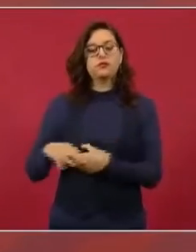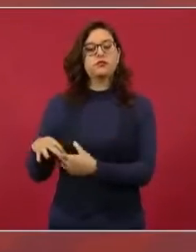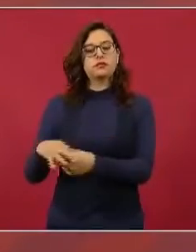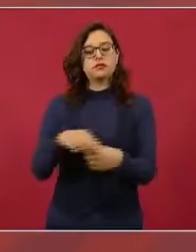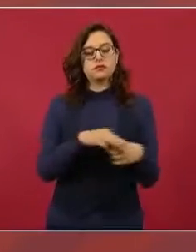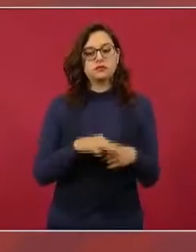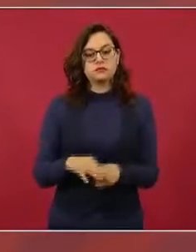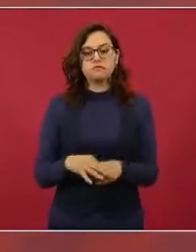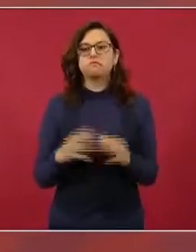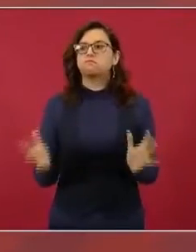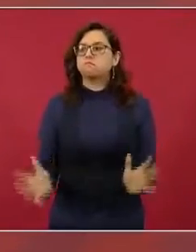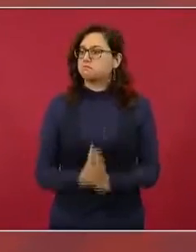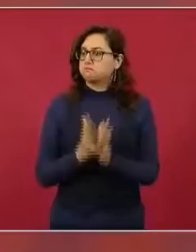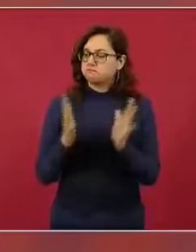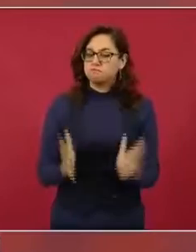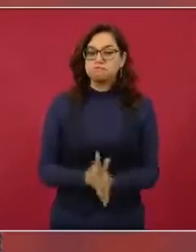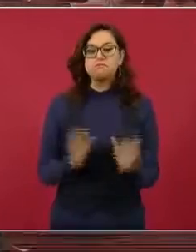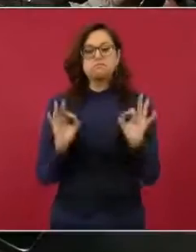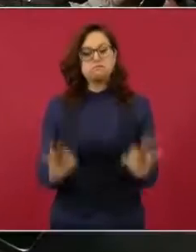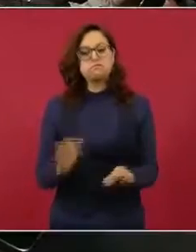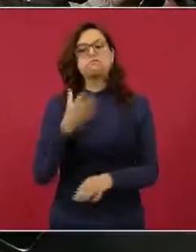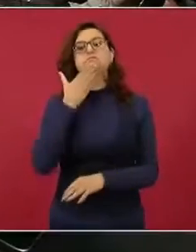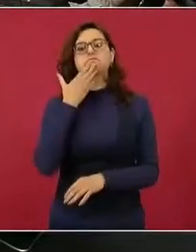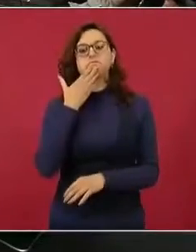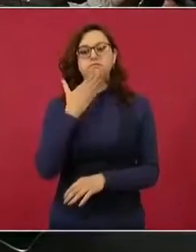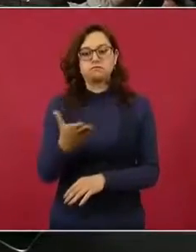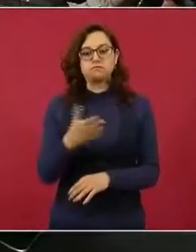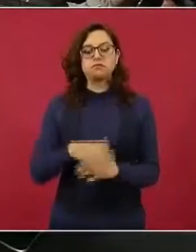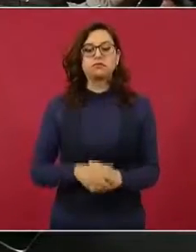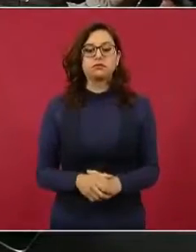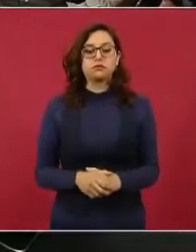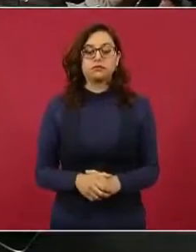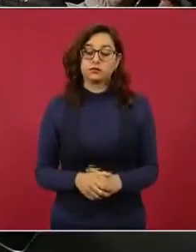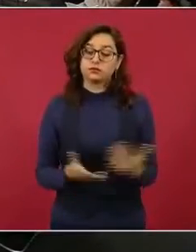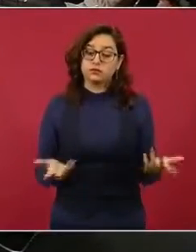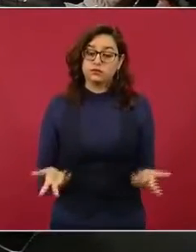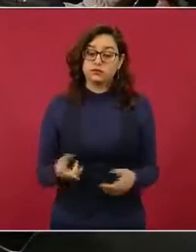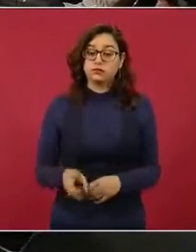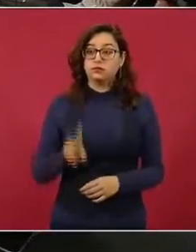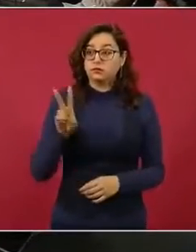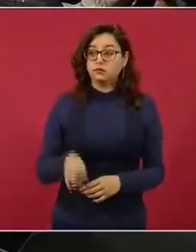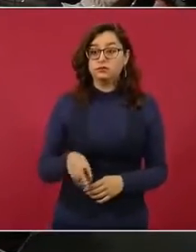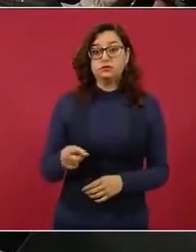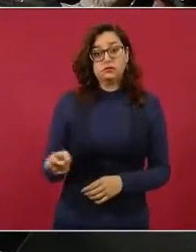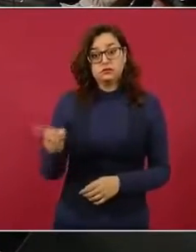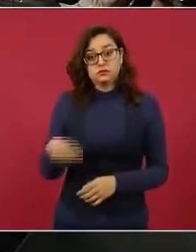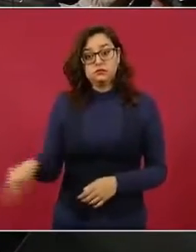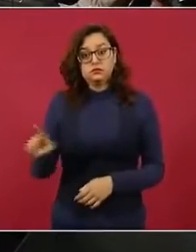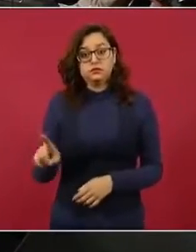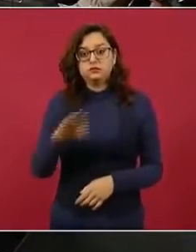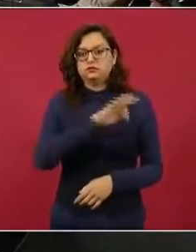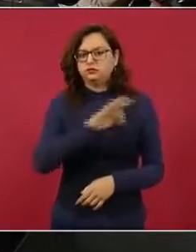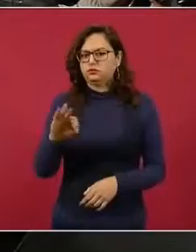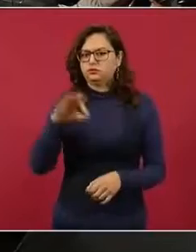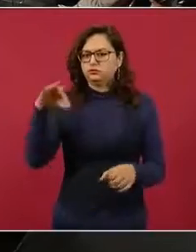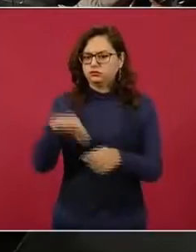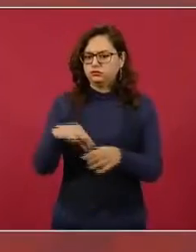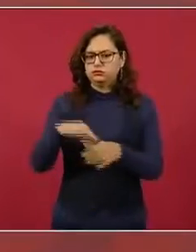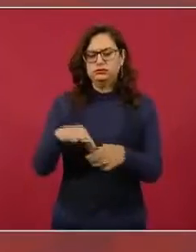participación y se garantizó el voto libre y secreto